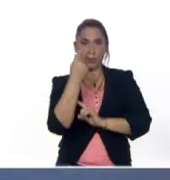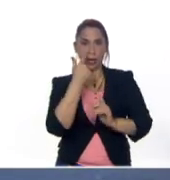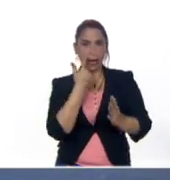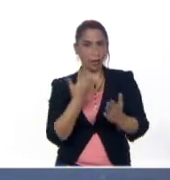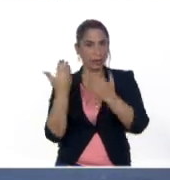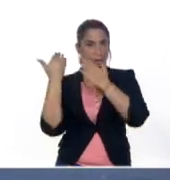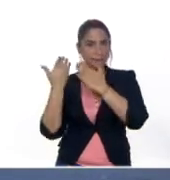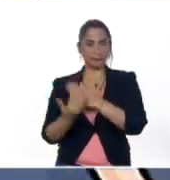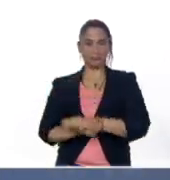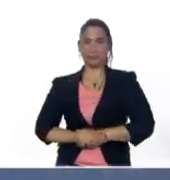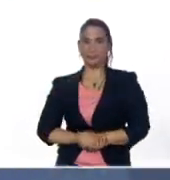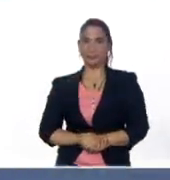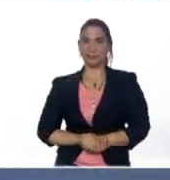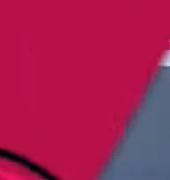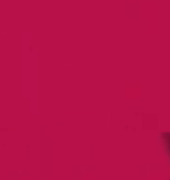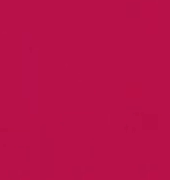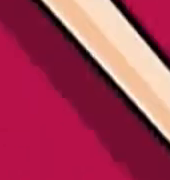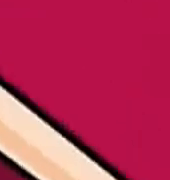Adelante, Victoria.